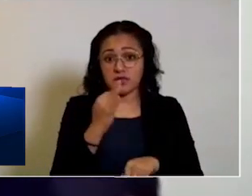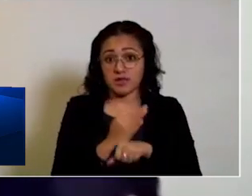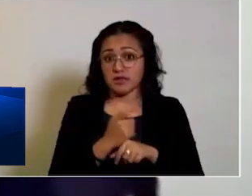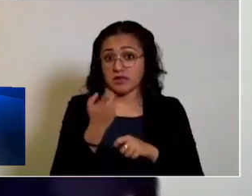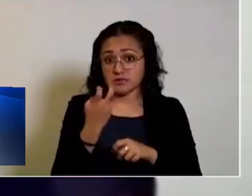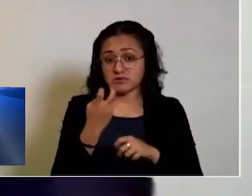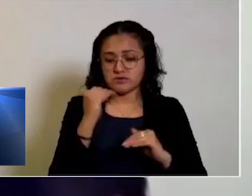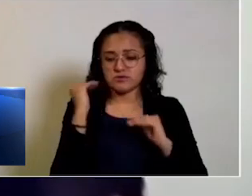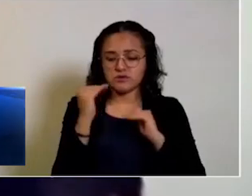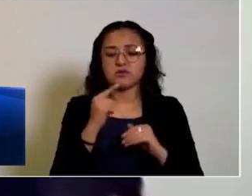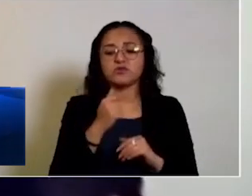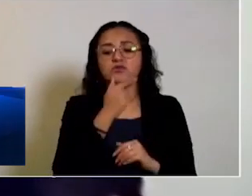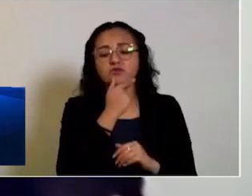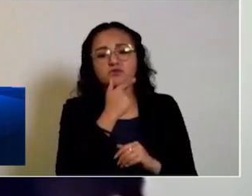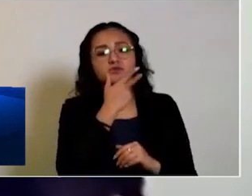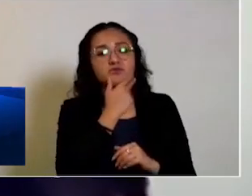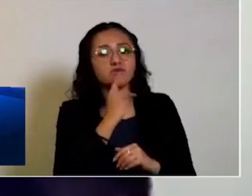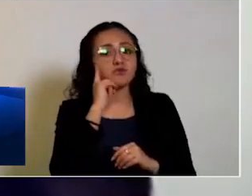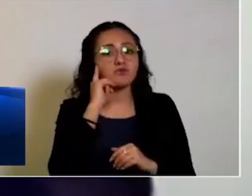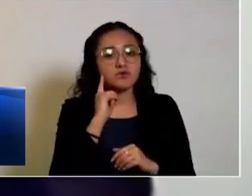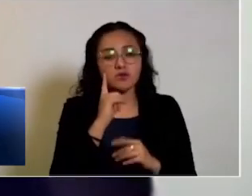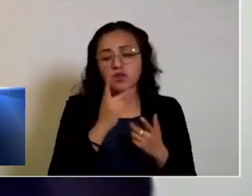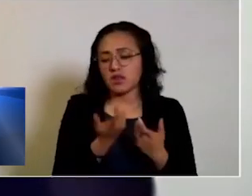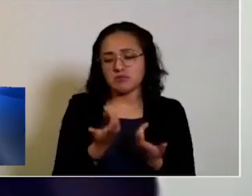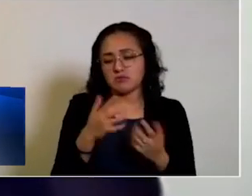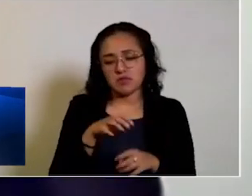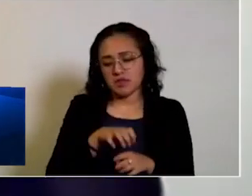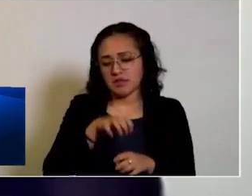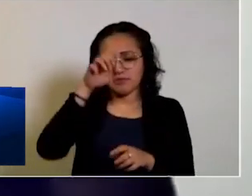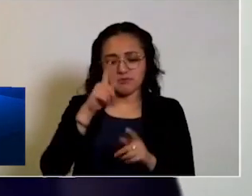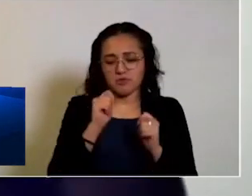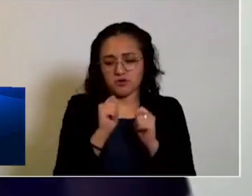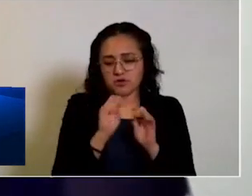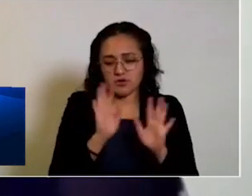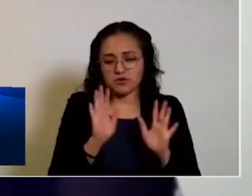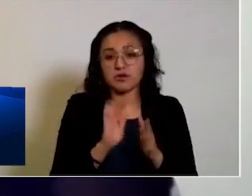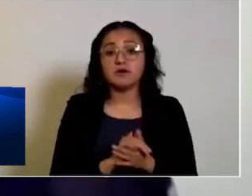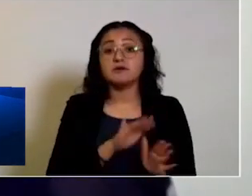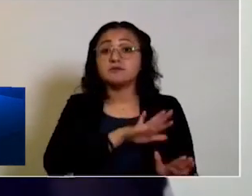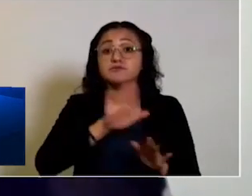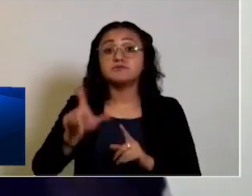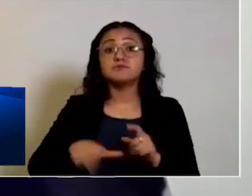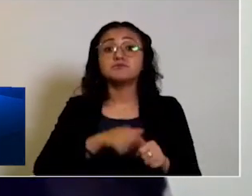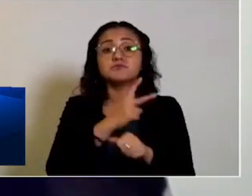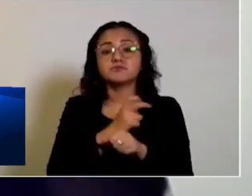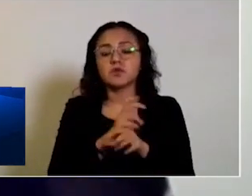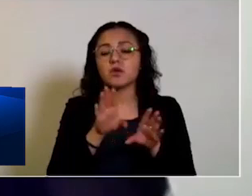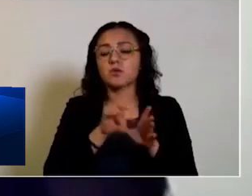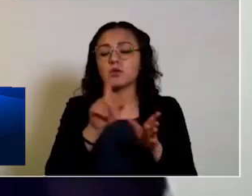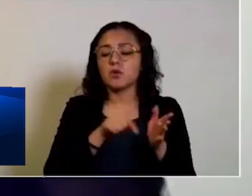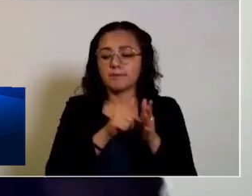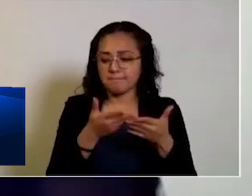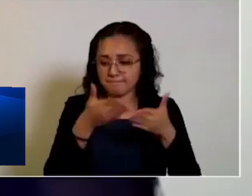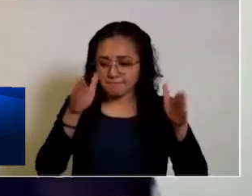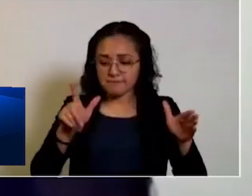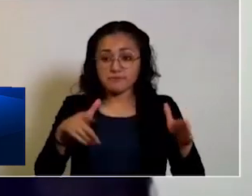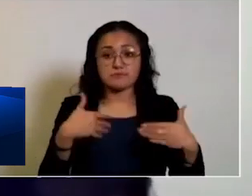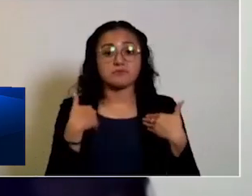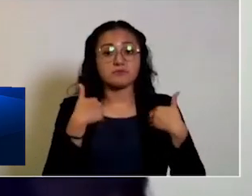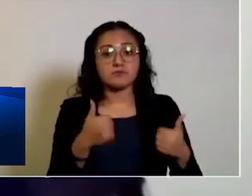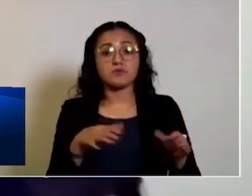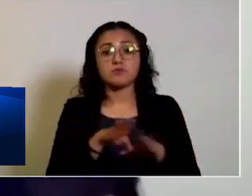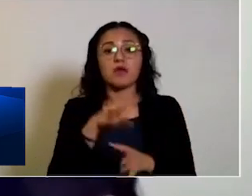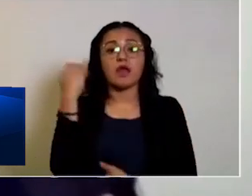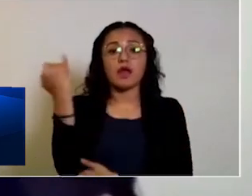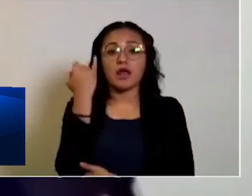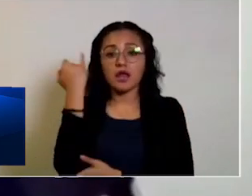incluye niñas y niños de cualquier edad. Por espacios abiertos y al aire libre, se entenderá un jardín